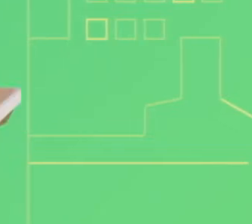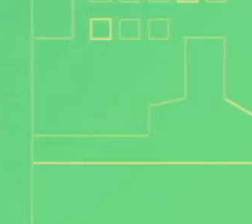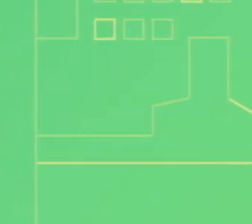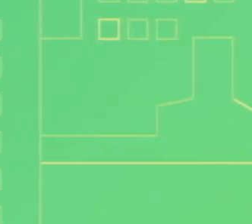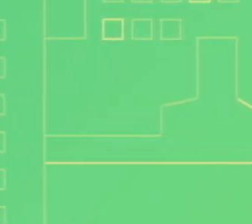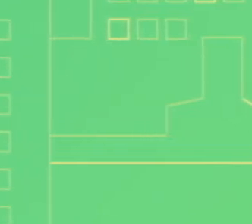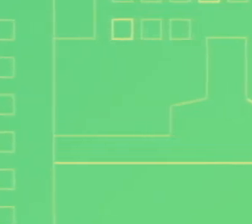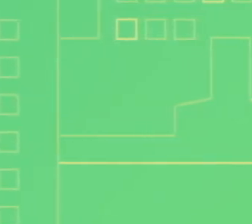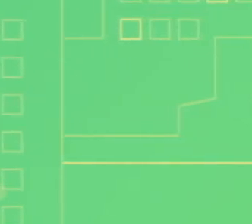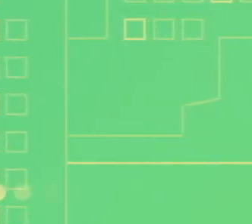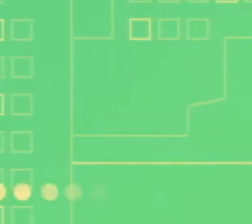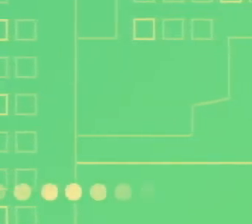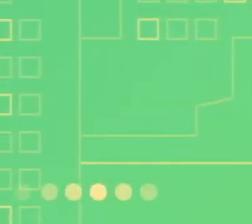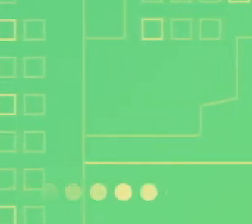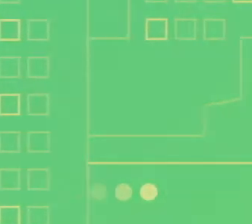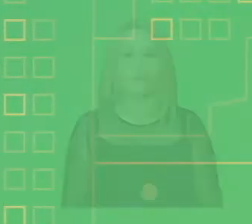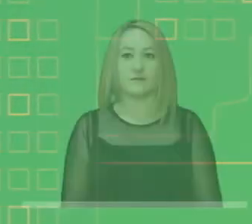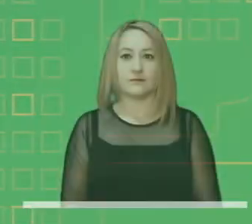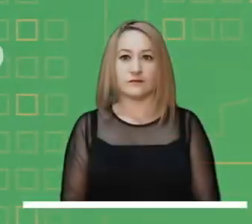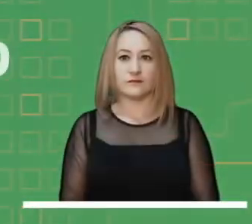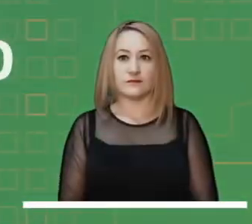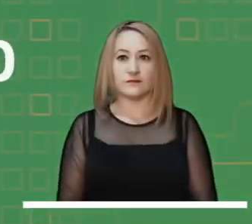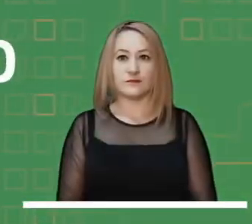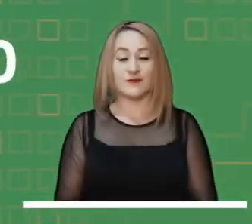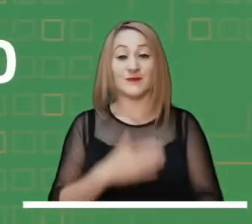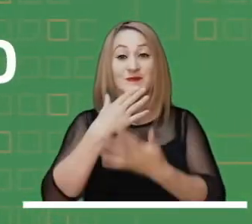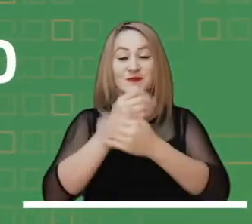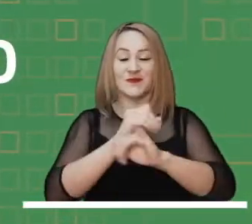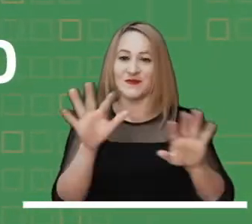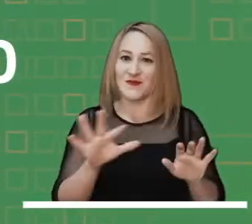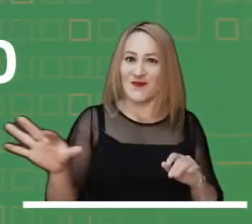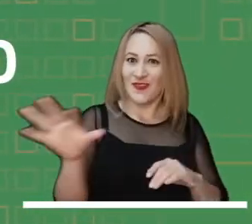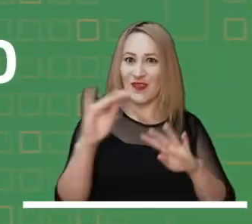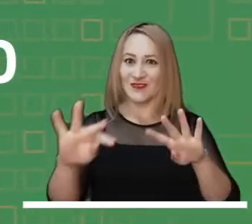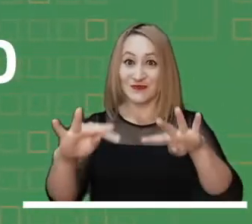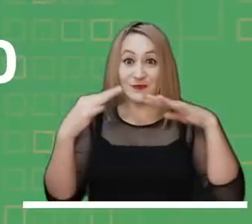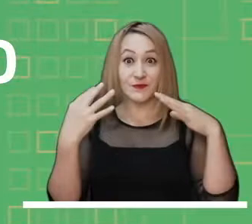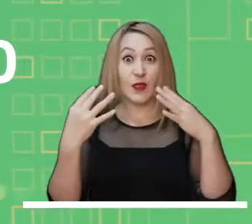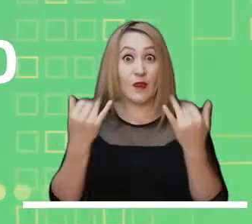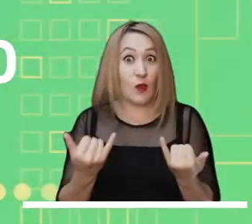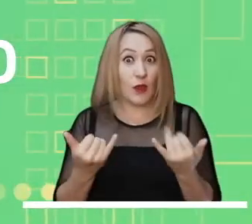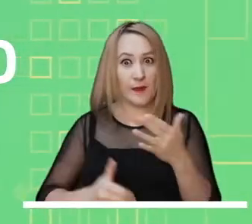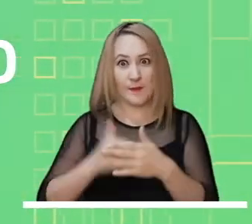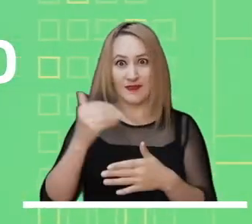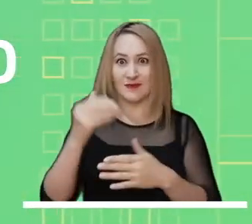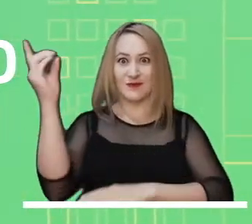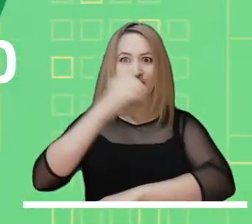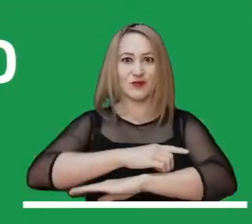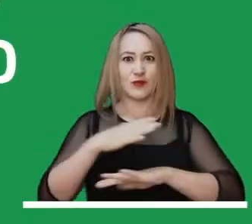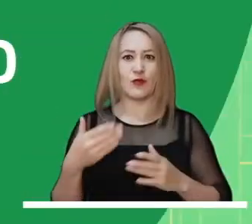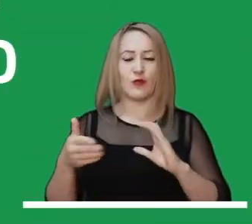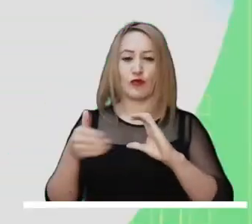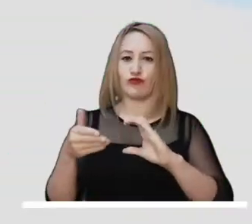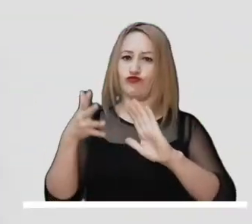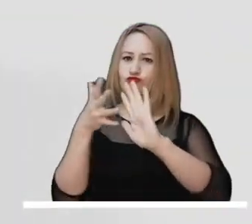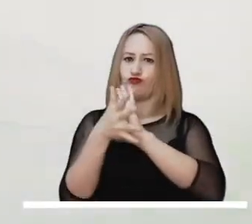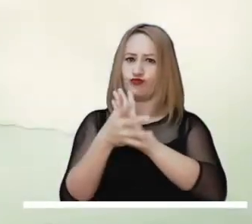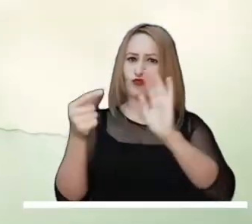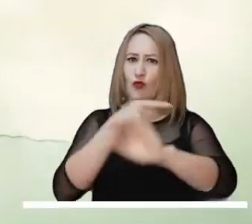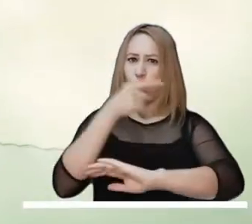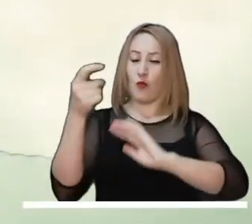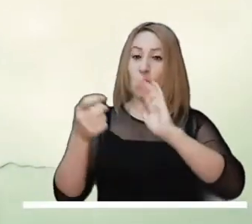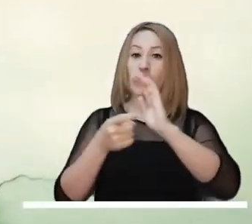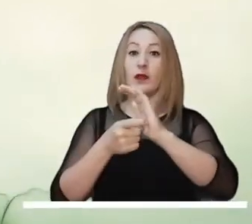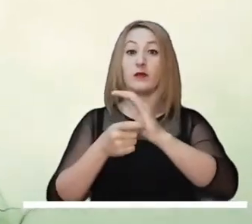Buenos días para toda nuestra audiencia. Empezamos el día con la actualización más reciente de las condiciones meteorológicas en el país.